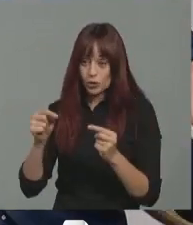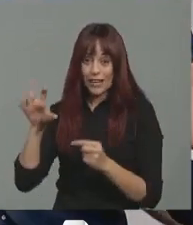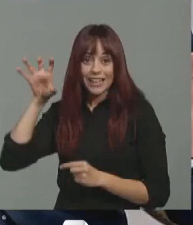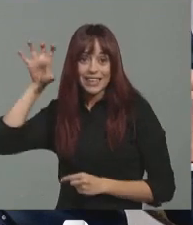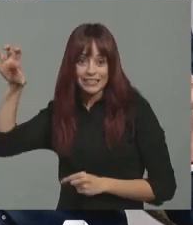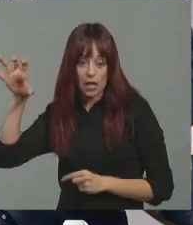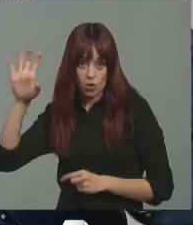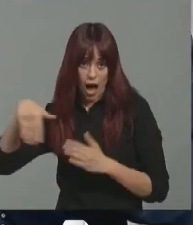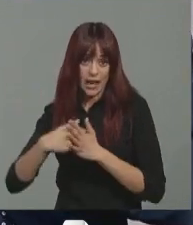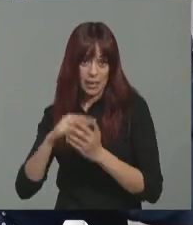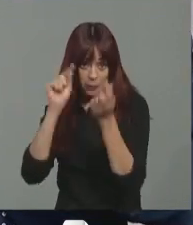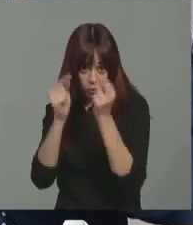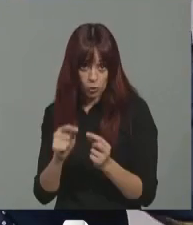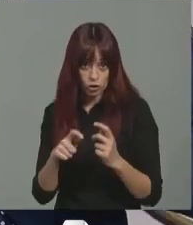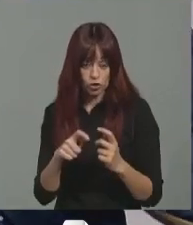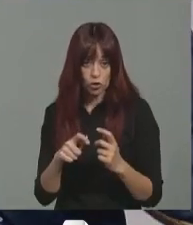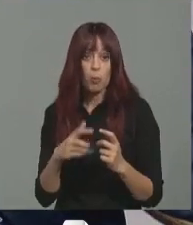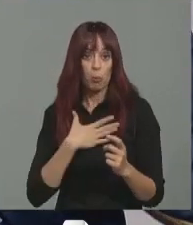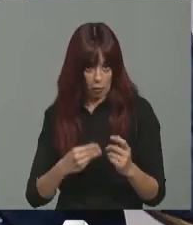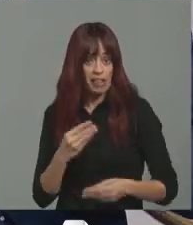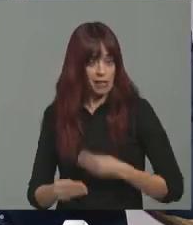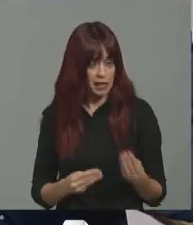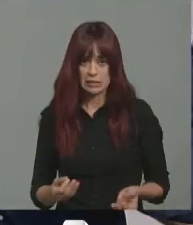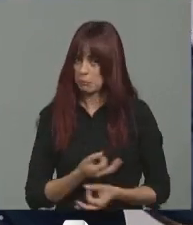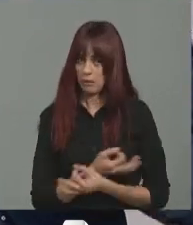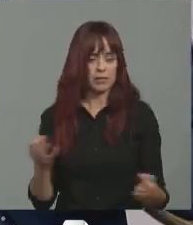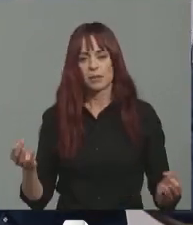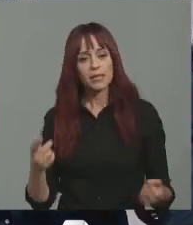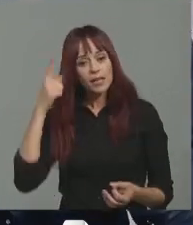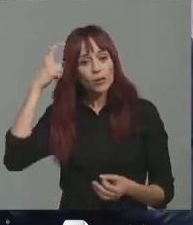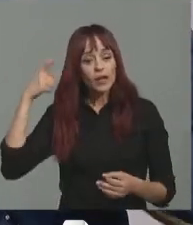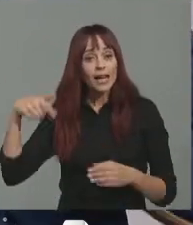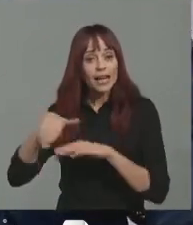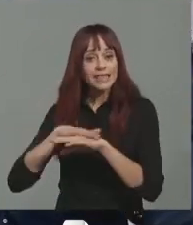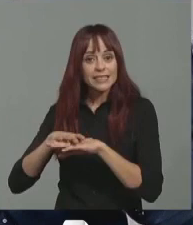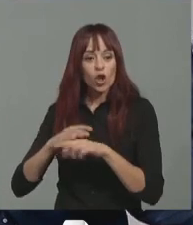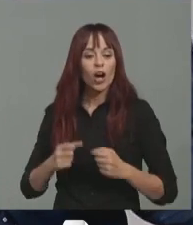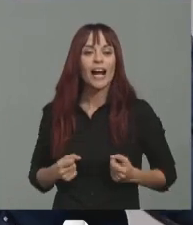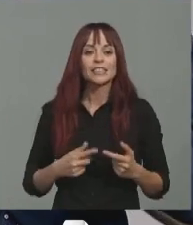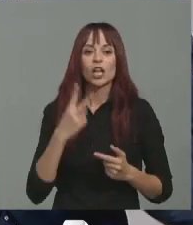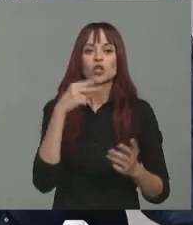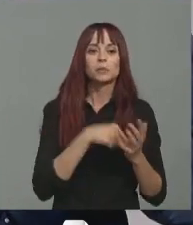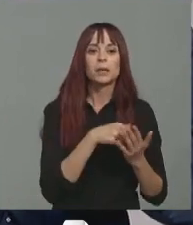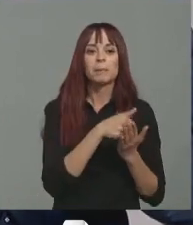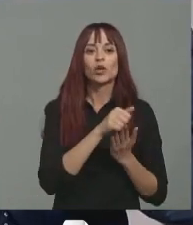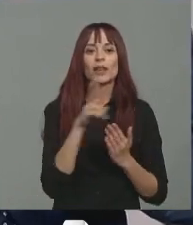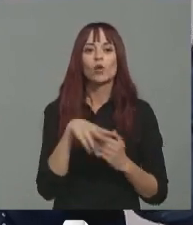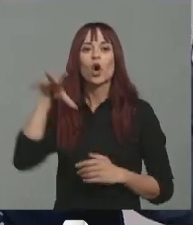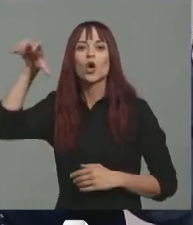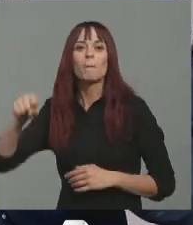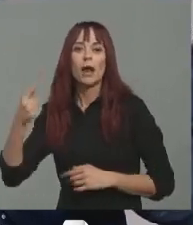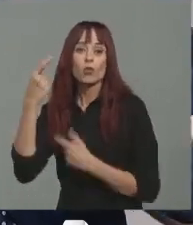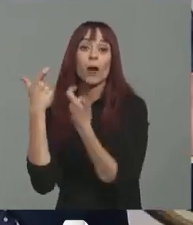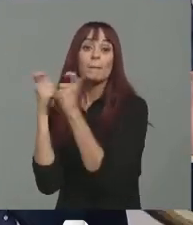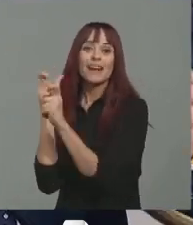incluso con presupuestos prorrogados, sería absolutamente plausible. Le recuerdo que el Estado se acaba de gastar 2.000 millones de euros en comprar telefónica, en comprar una parte